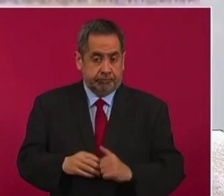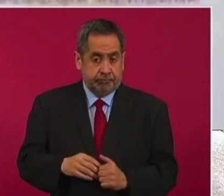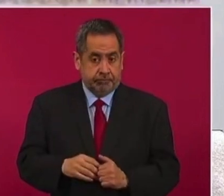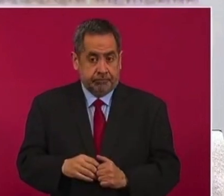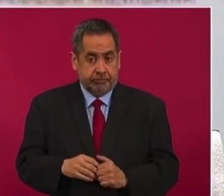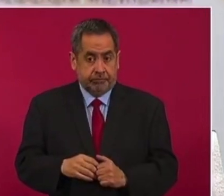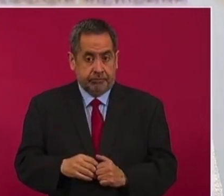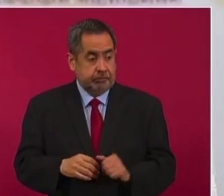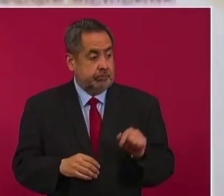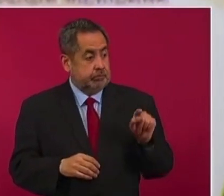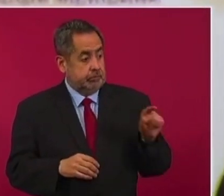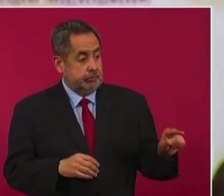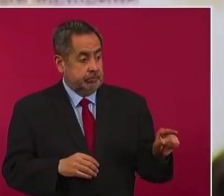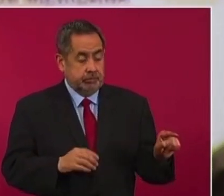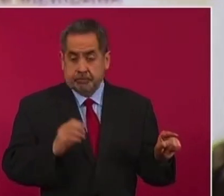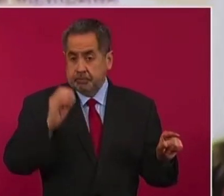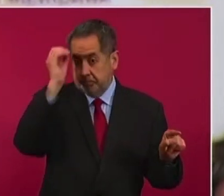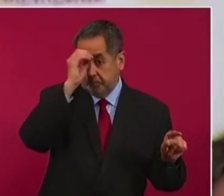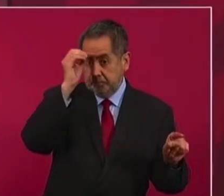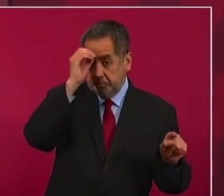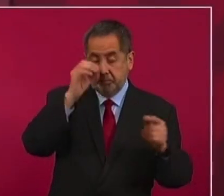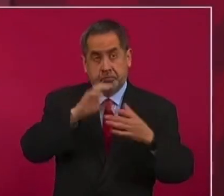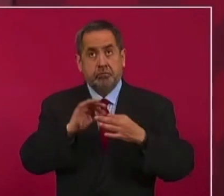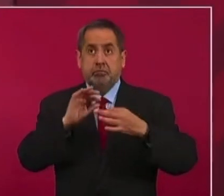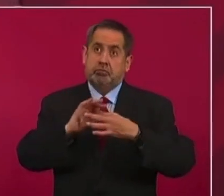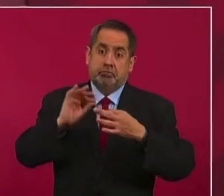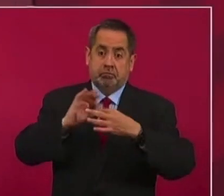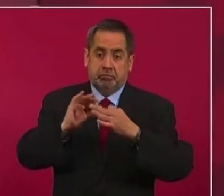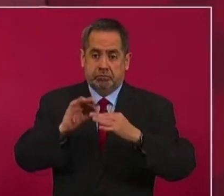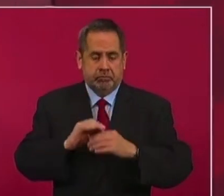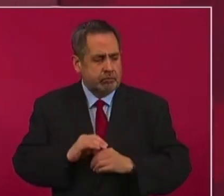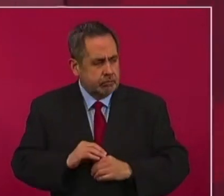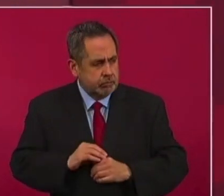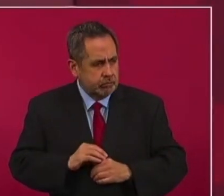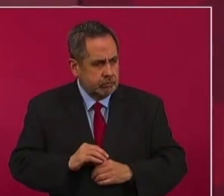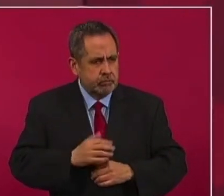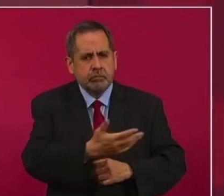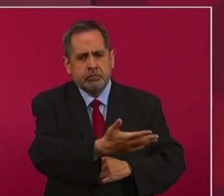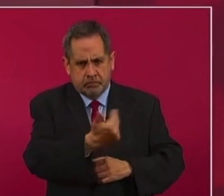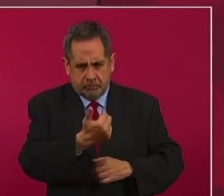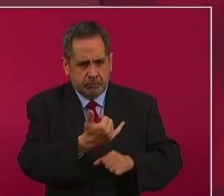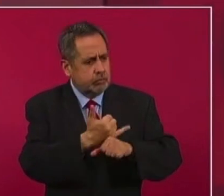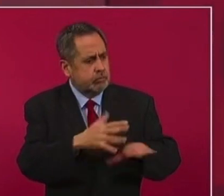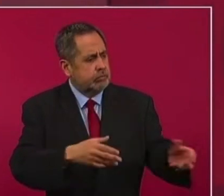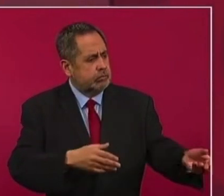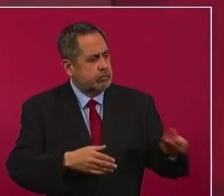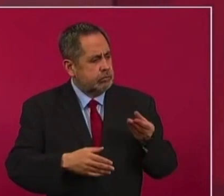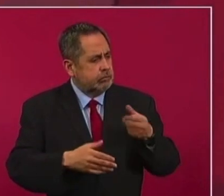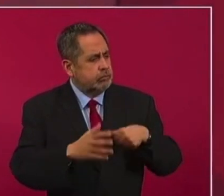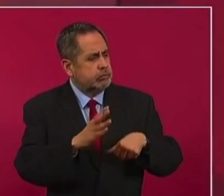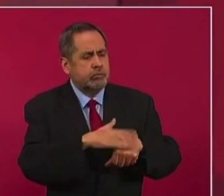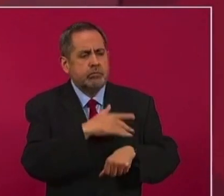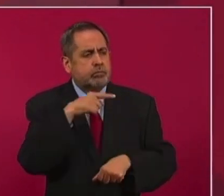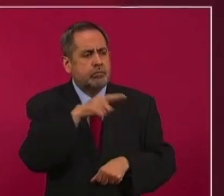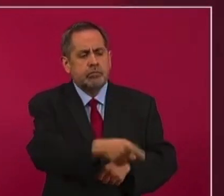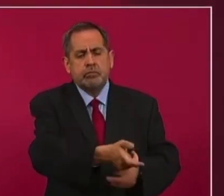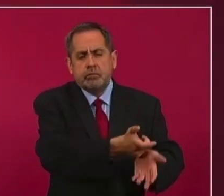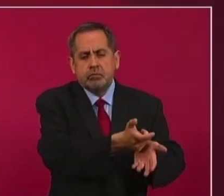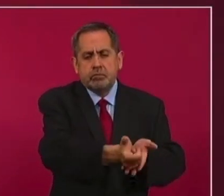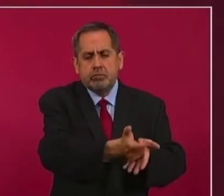opinando el señor Blinken, que nos informe por qué están financiando